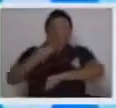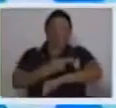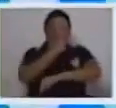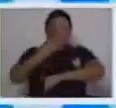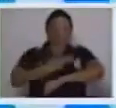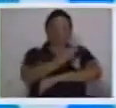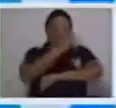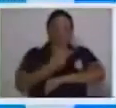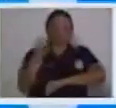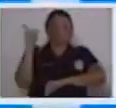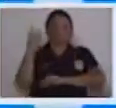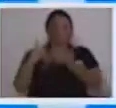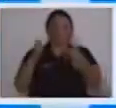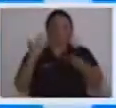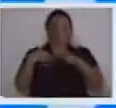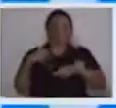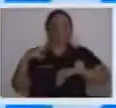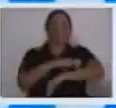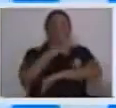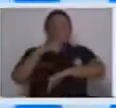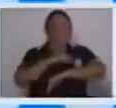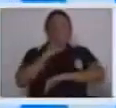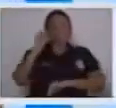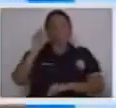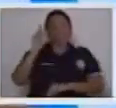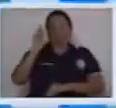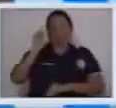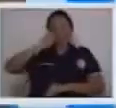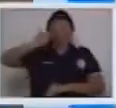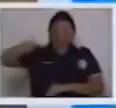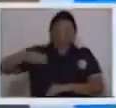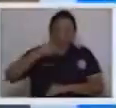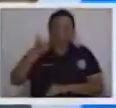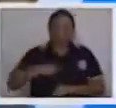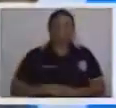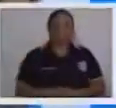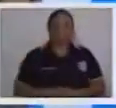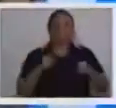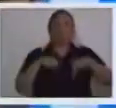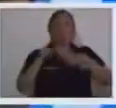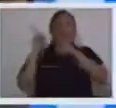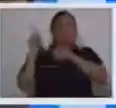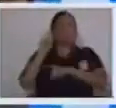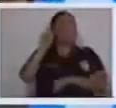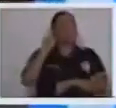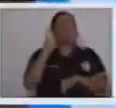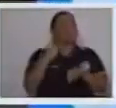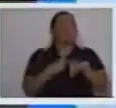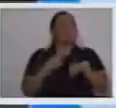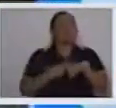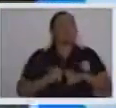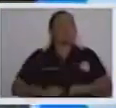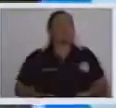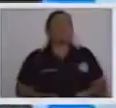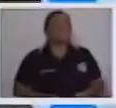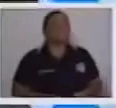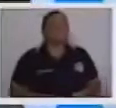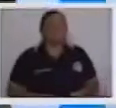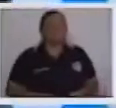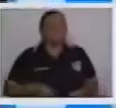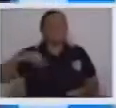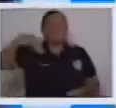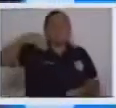Como que le están cortando la lana a la oveja. Exacto, así. Y entonces, ¿ahora qué te parece si cantamos una vez más con la